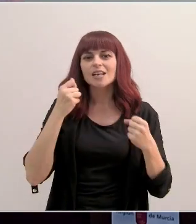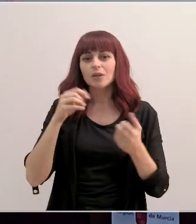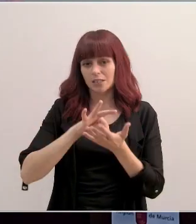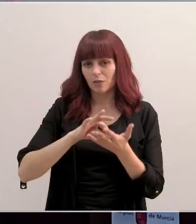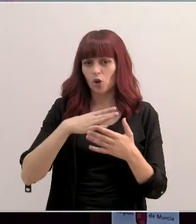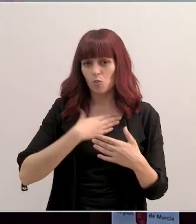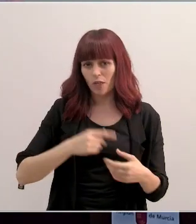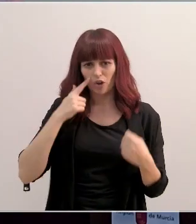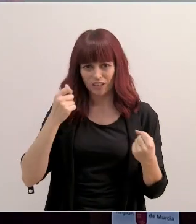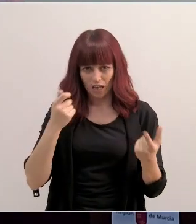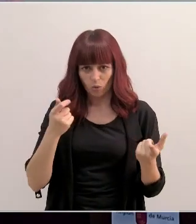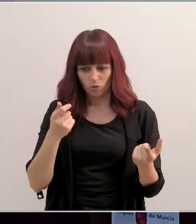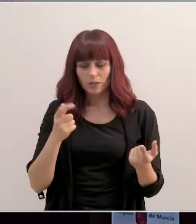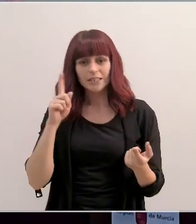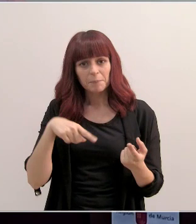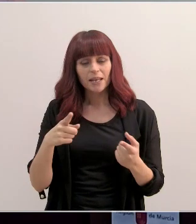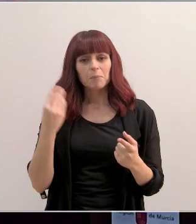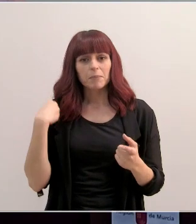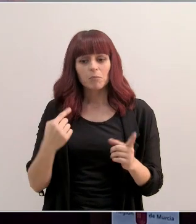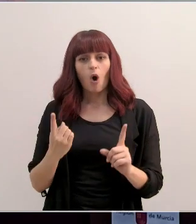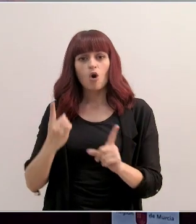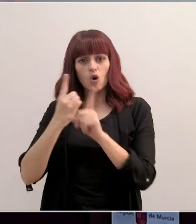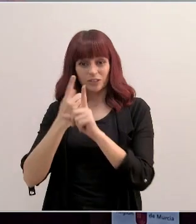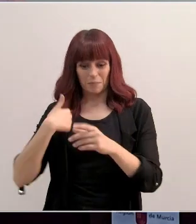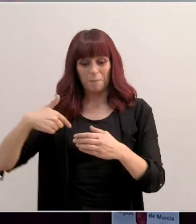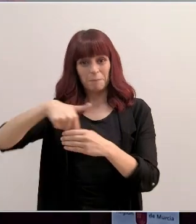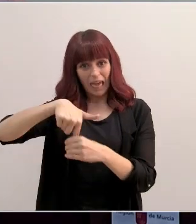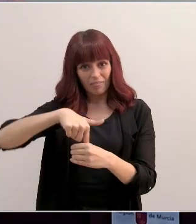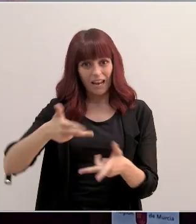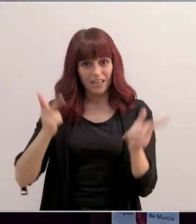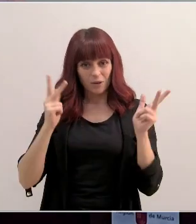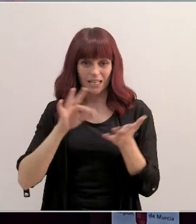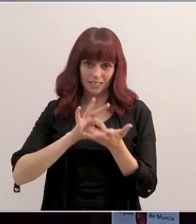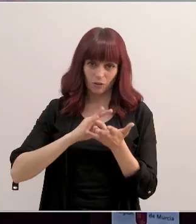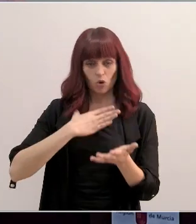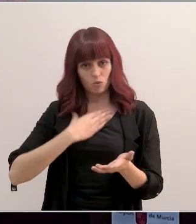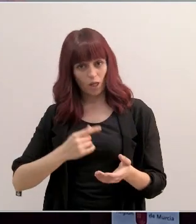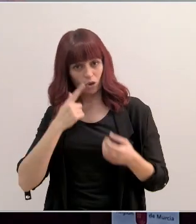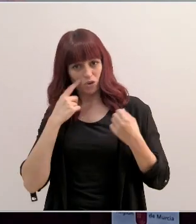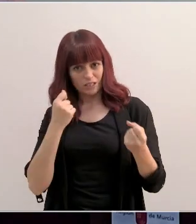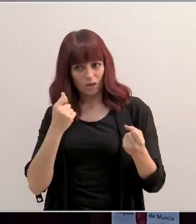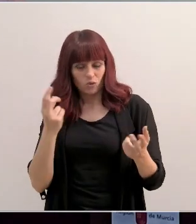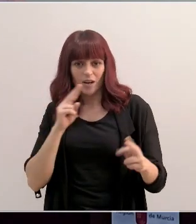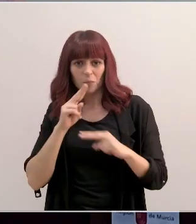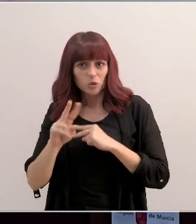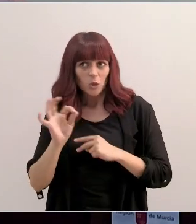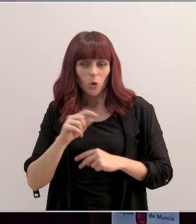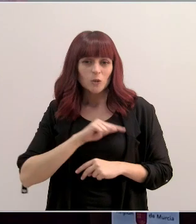si han respondido ya los recursos interpuestos por aspirantes a esa plaza vacante del SMS y que se sienten